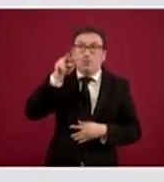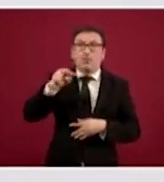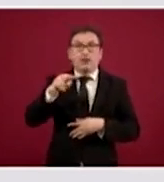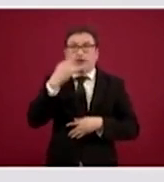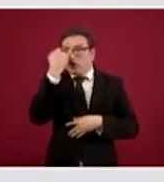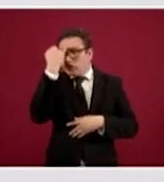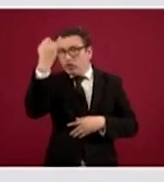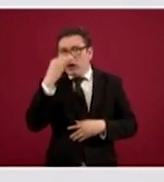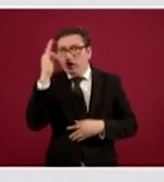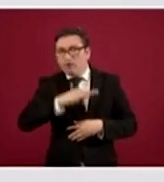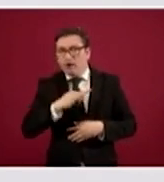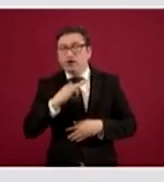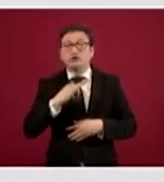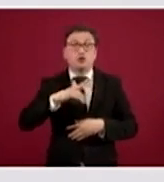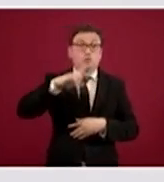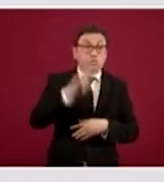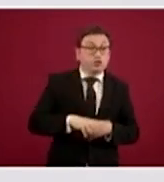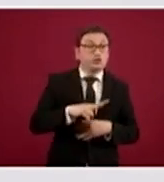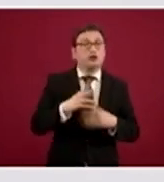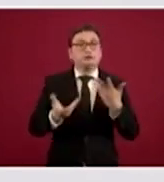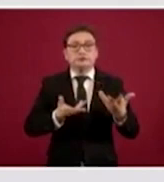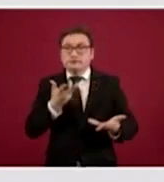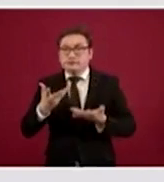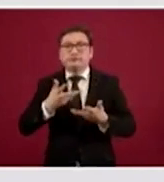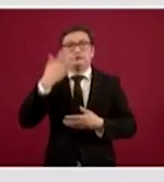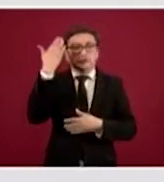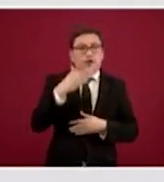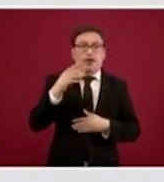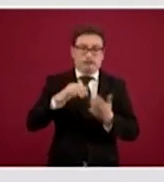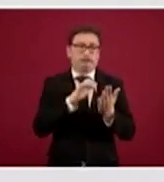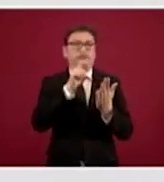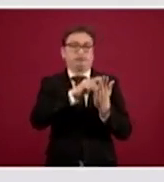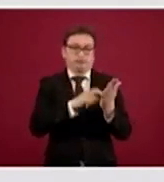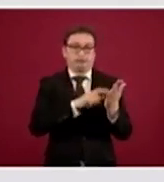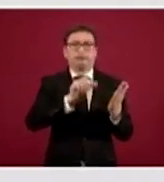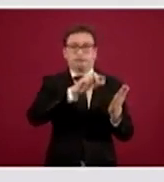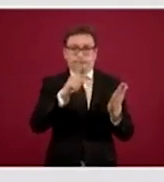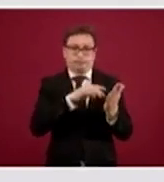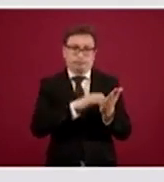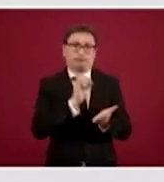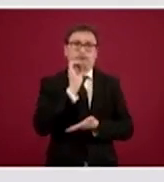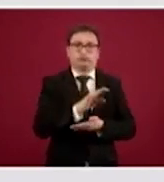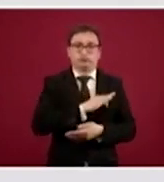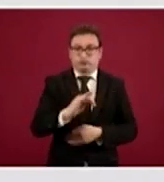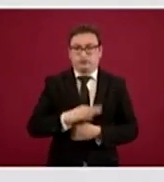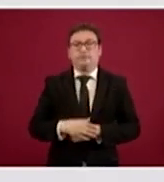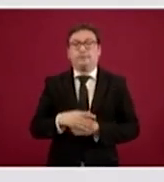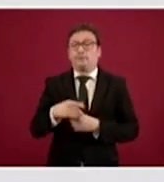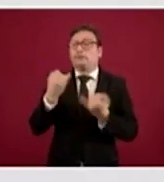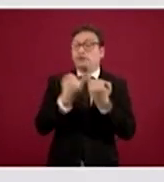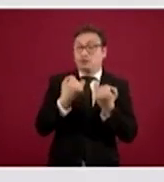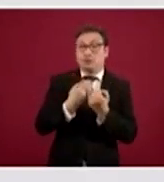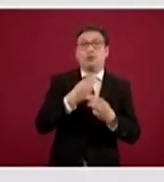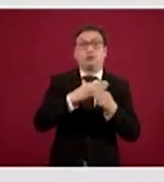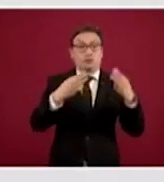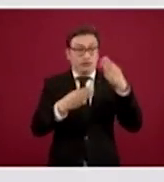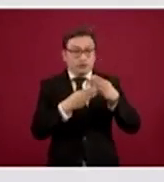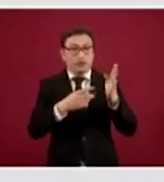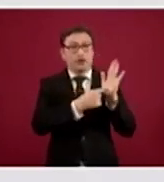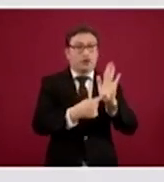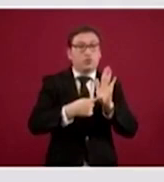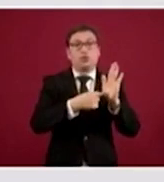saber si es un mito o es una realidad y poderlos colocar en esta zona. Materiales de consulta que los presentamos hace